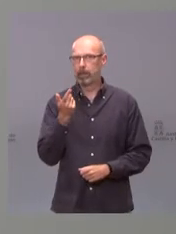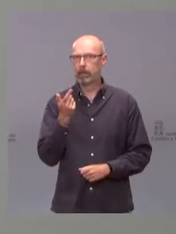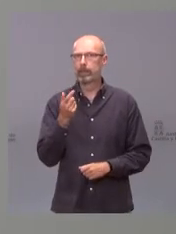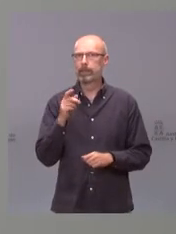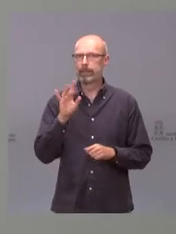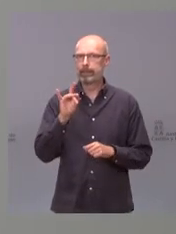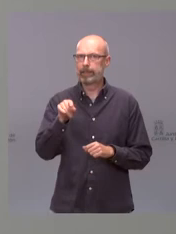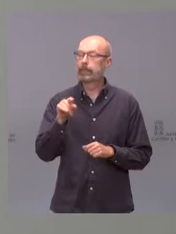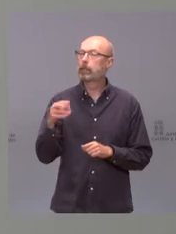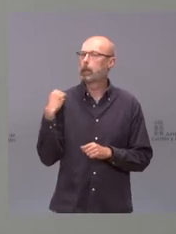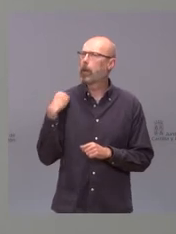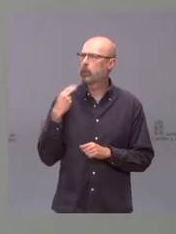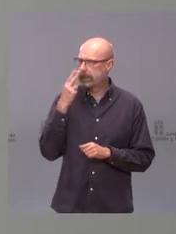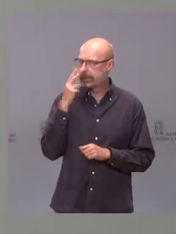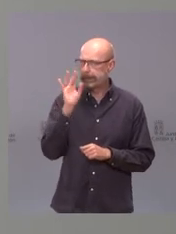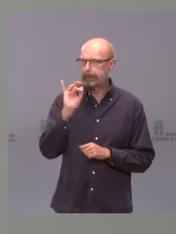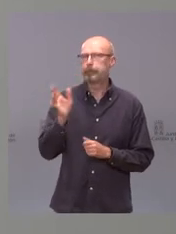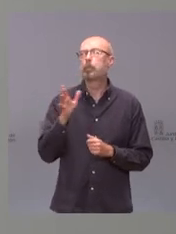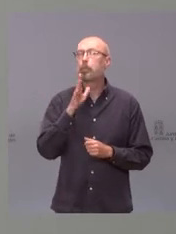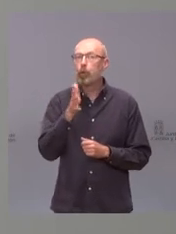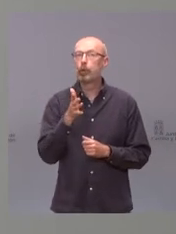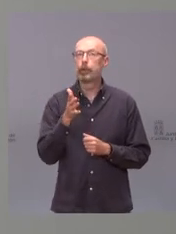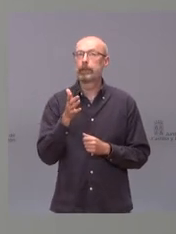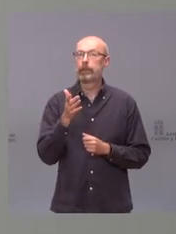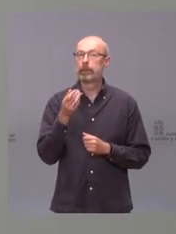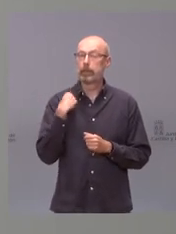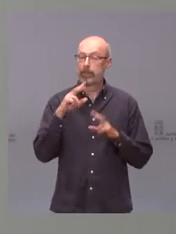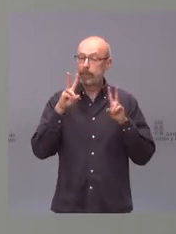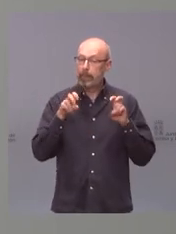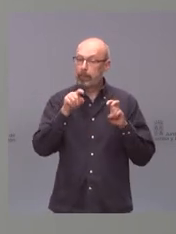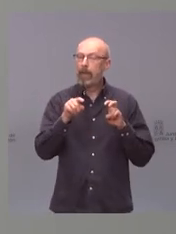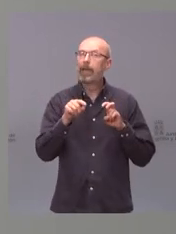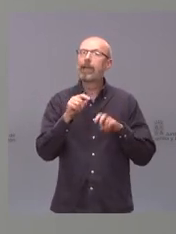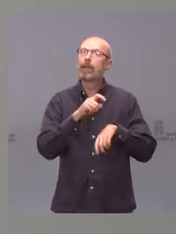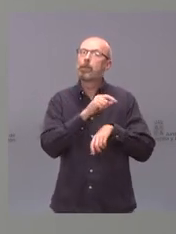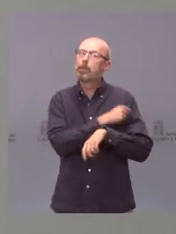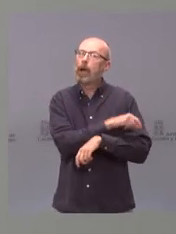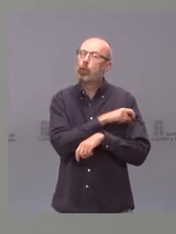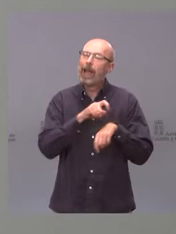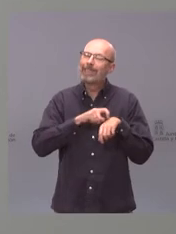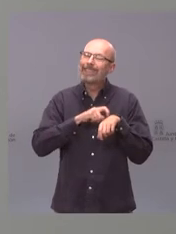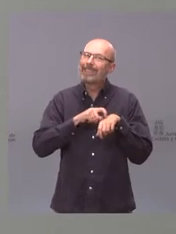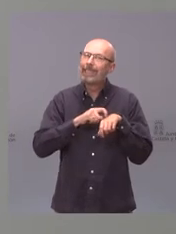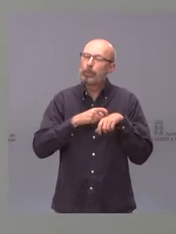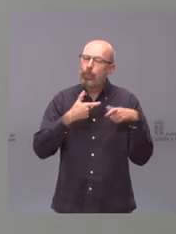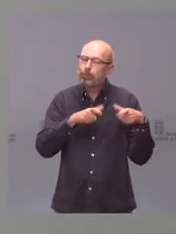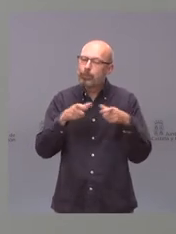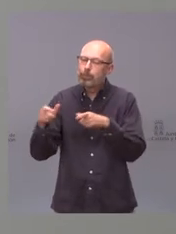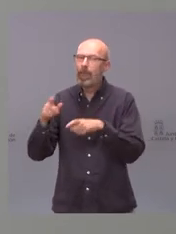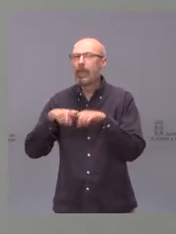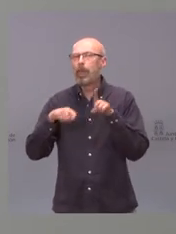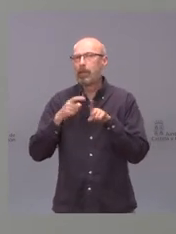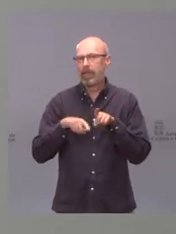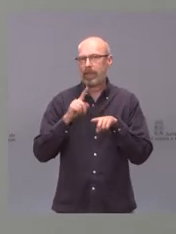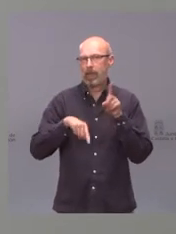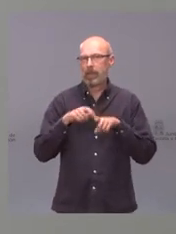muy interesante porque el tema es el tipo de vacunas que utilizamos para una población y otra. Las